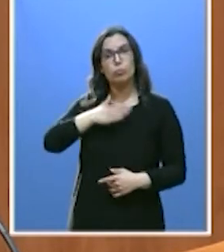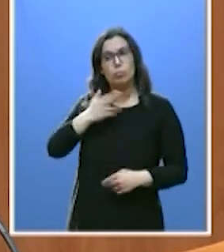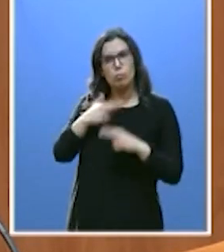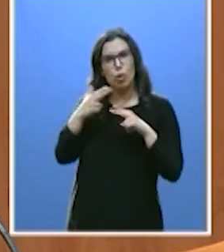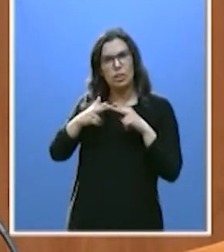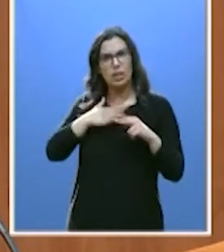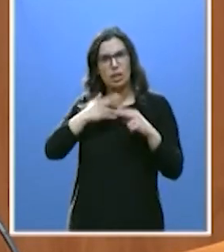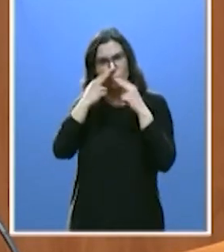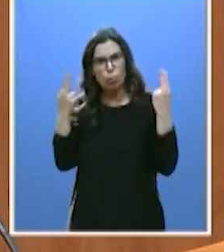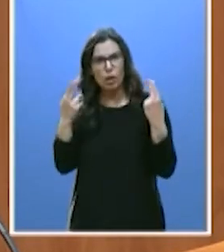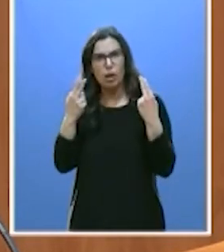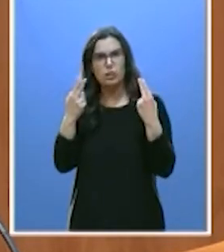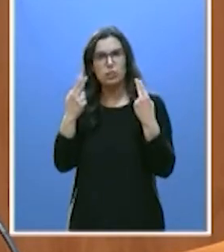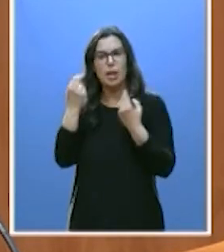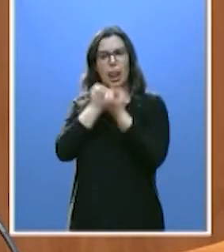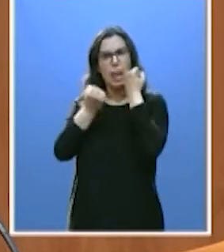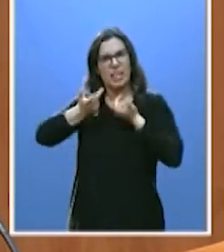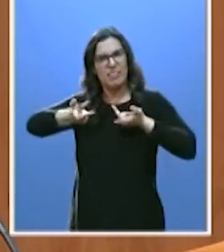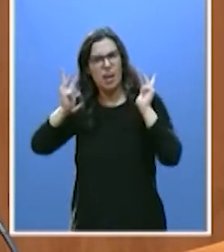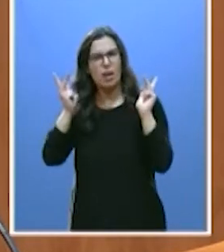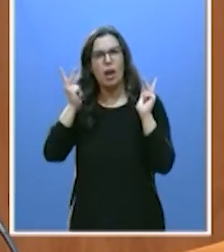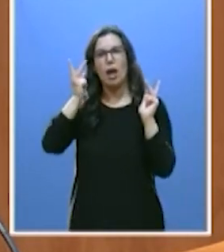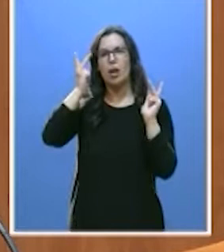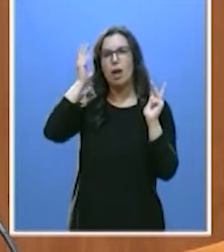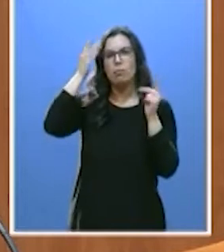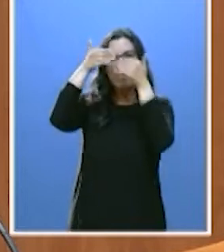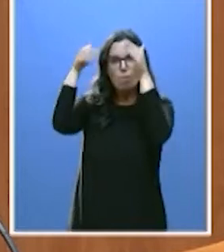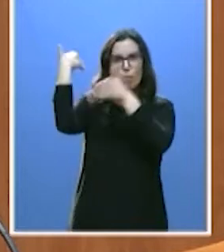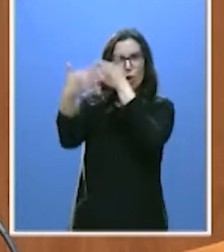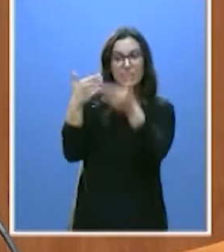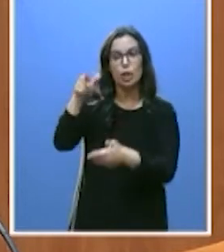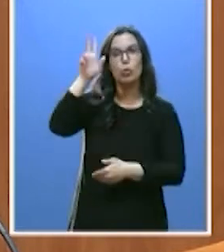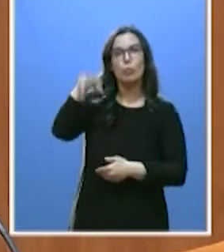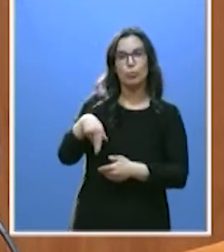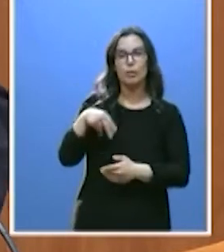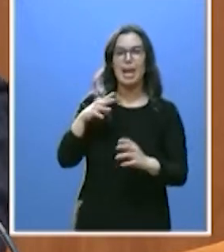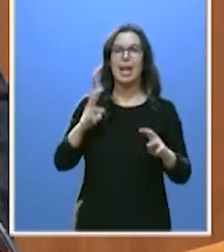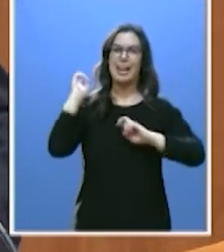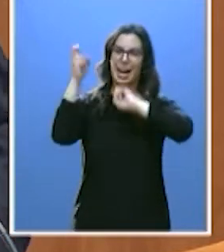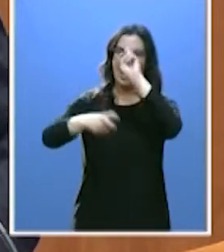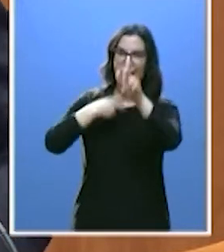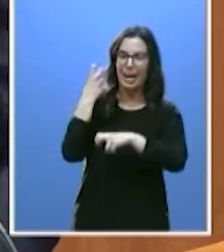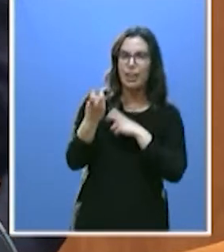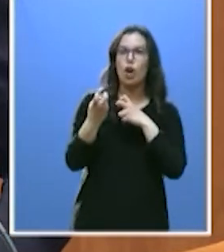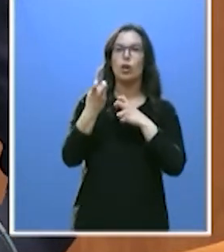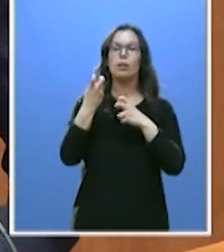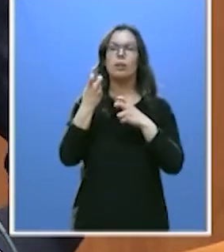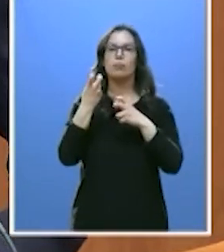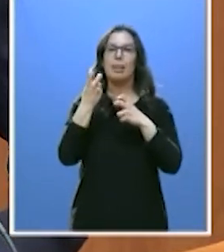públicas, liberales y progresistas. Esto es la regeneración, la evaluación y la transparencia.